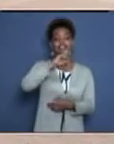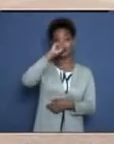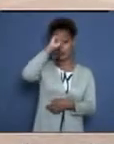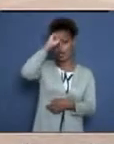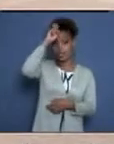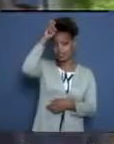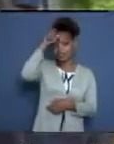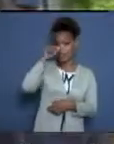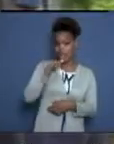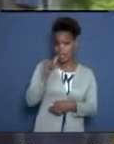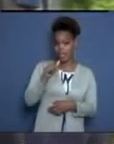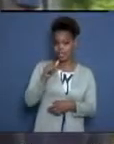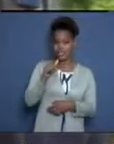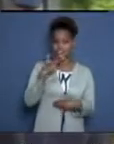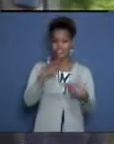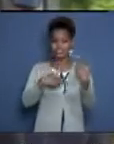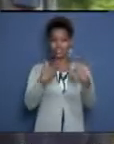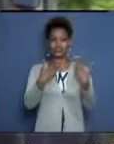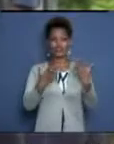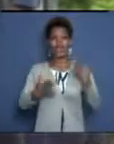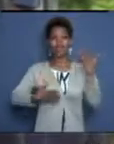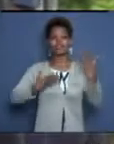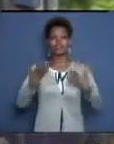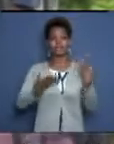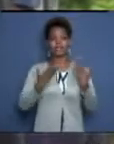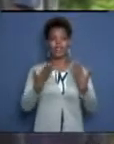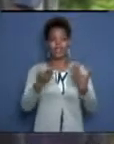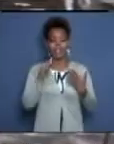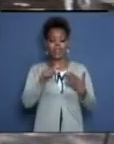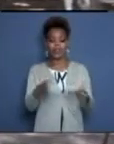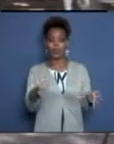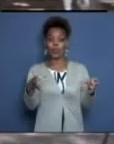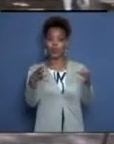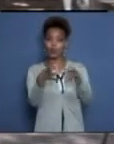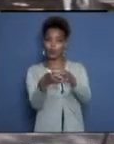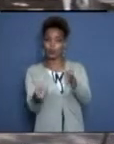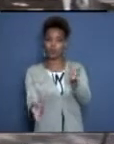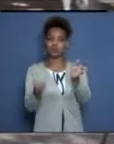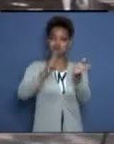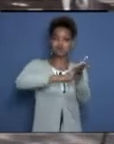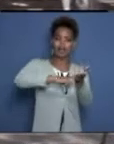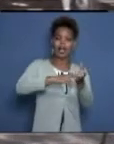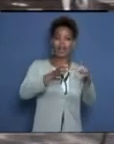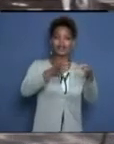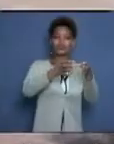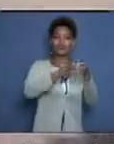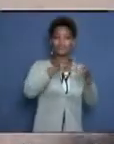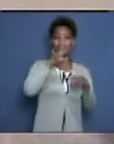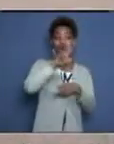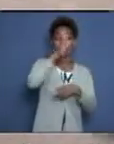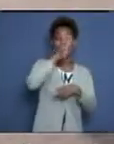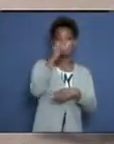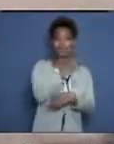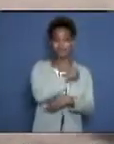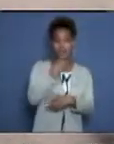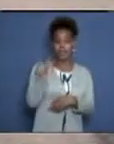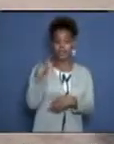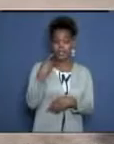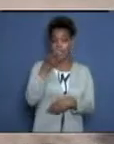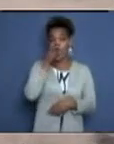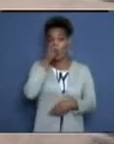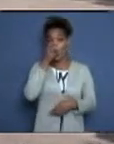idóneo para desarrollar el acto de constitución del Grupo de Apoyo para el Sistema Integrado de Urgencias Médicas en Holguín. Junior Ramón Batista,